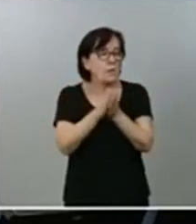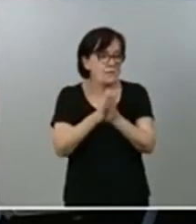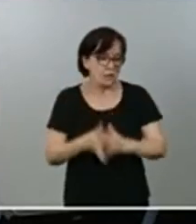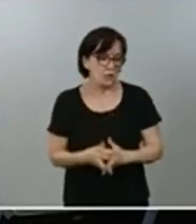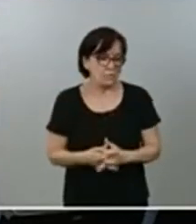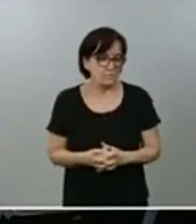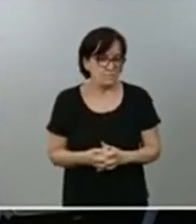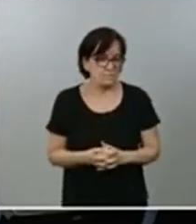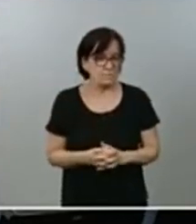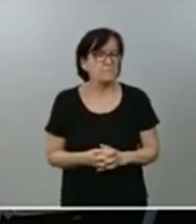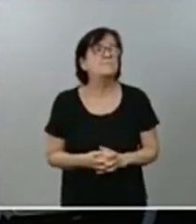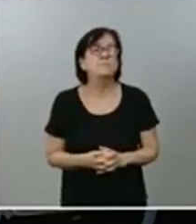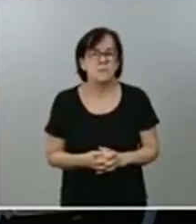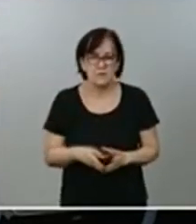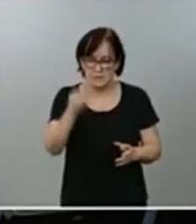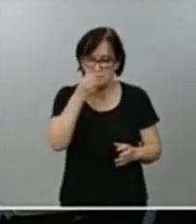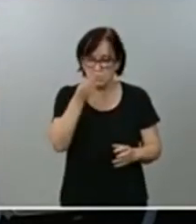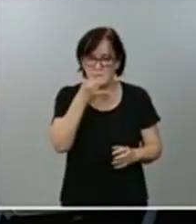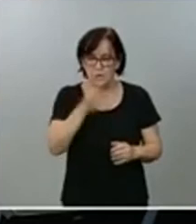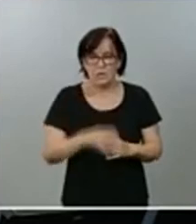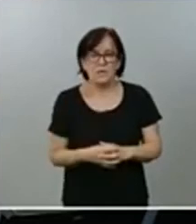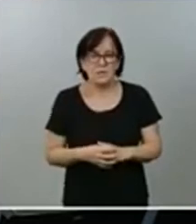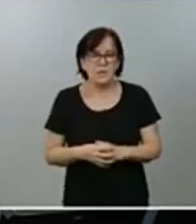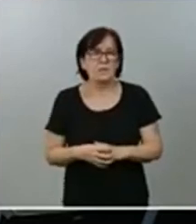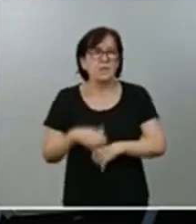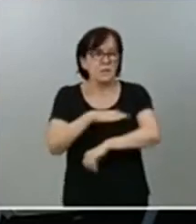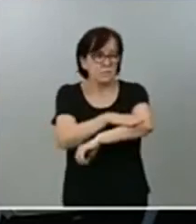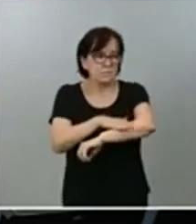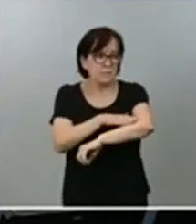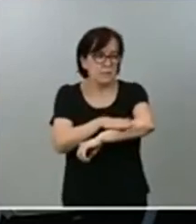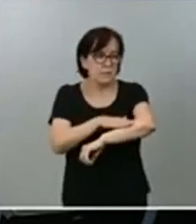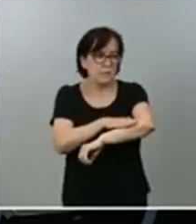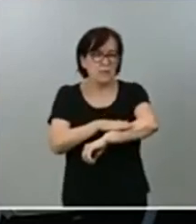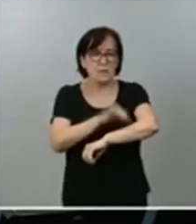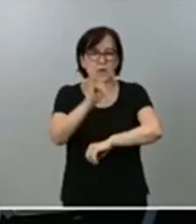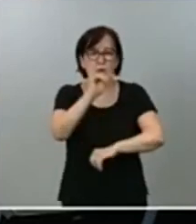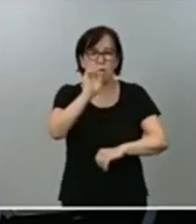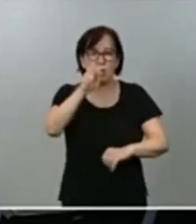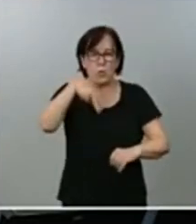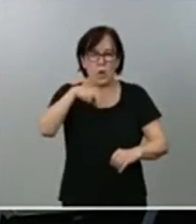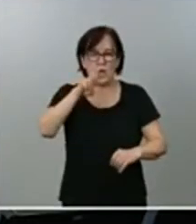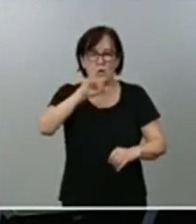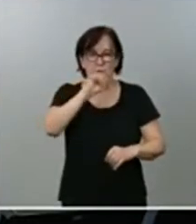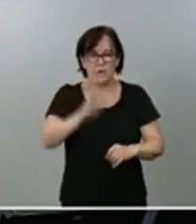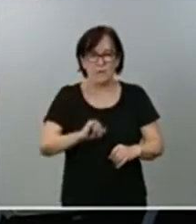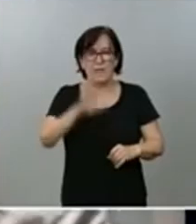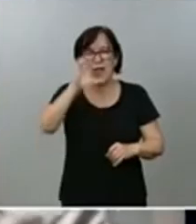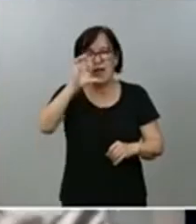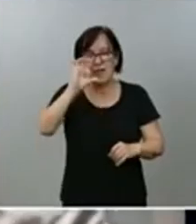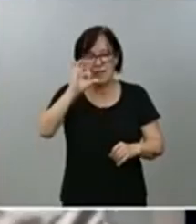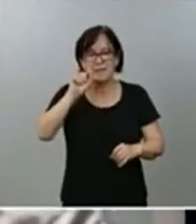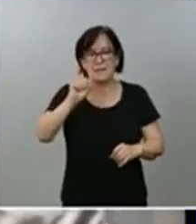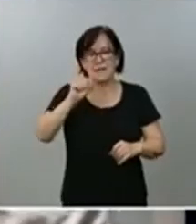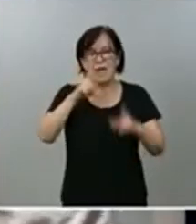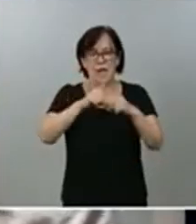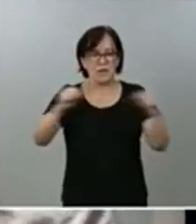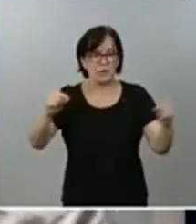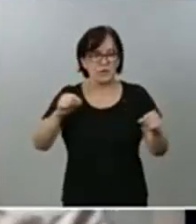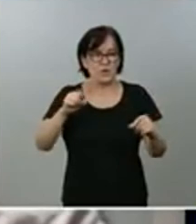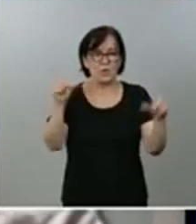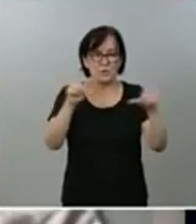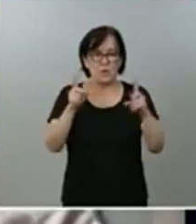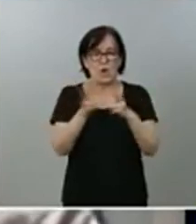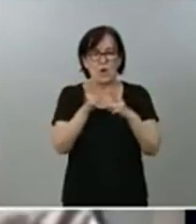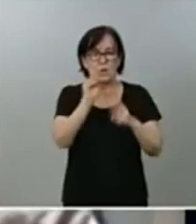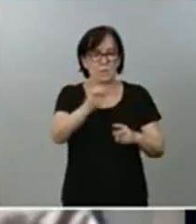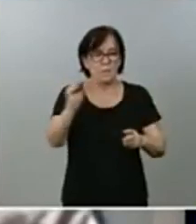Sí, hola, buenas tardes, ministros. Juan Rodríguez, de Asturias Televisión. Preguntas para ambos, con una